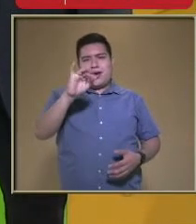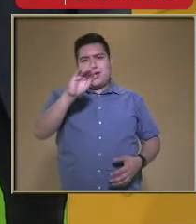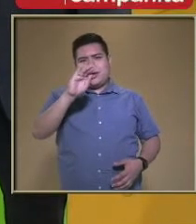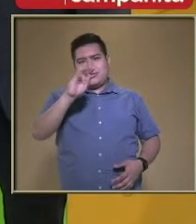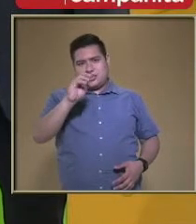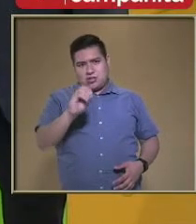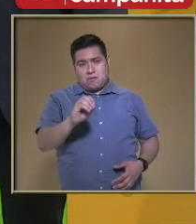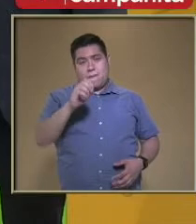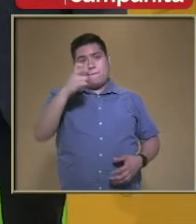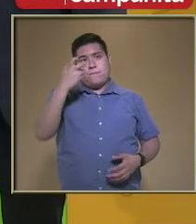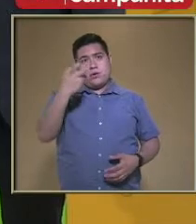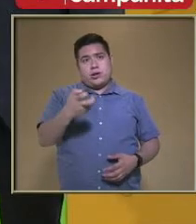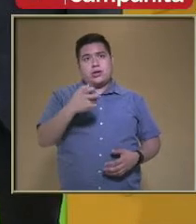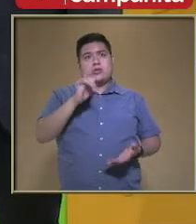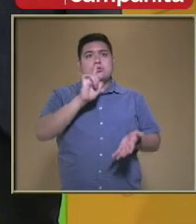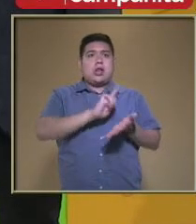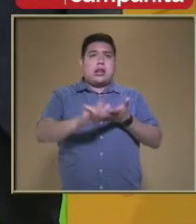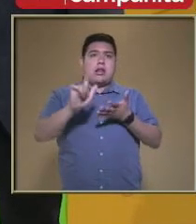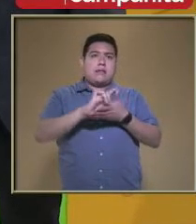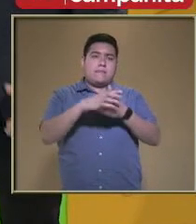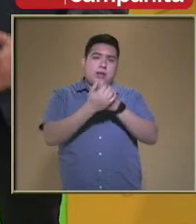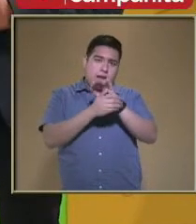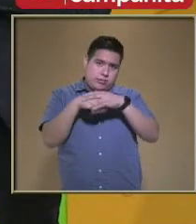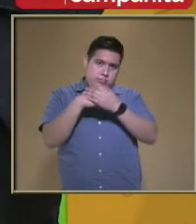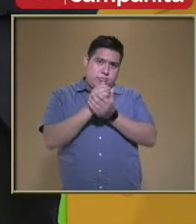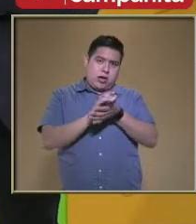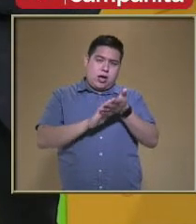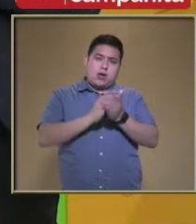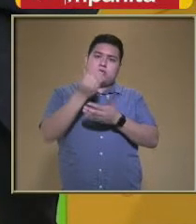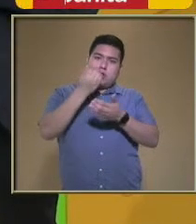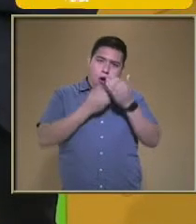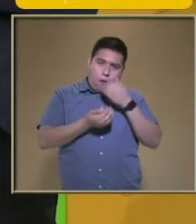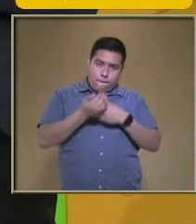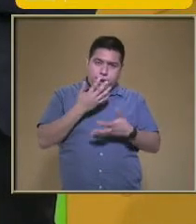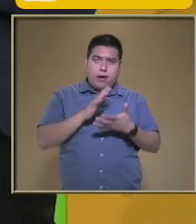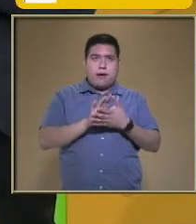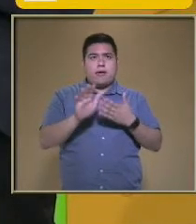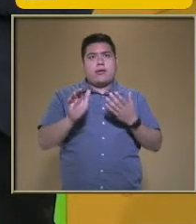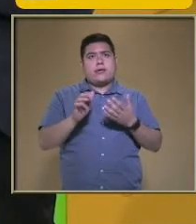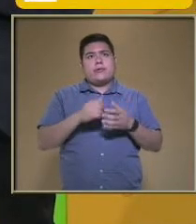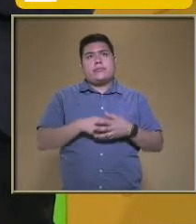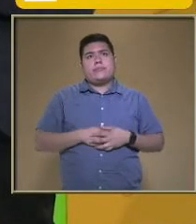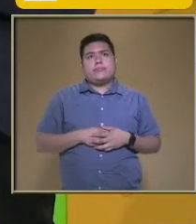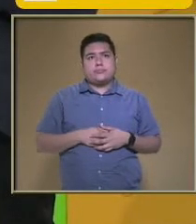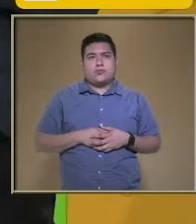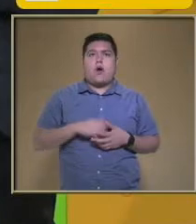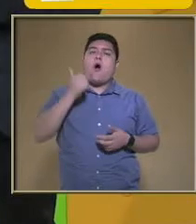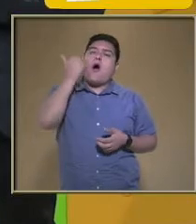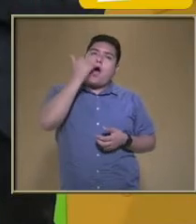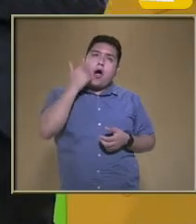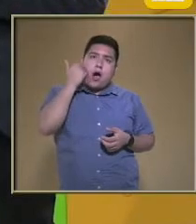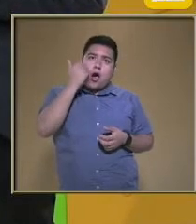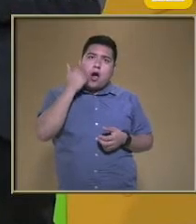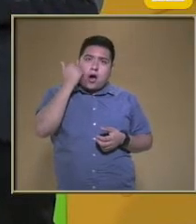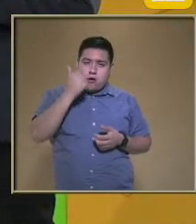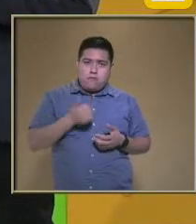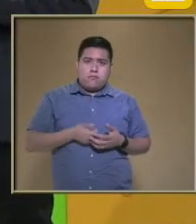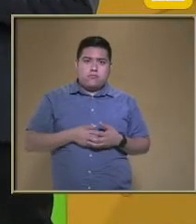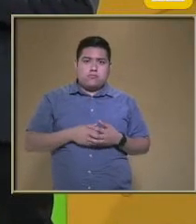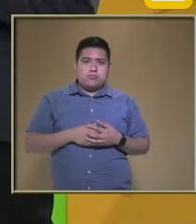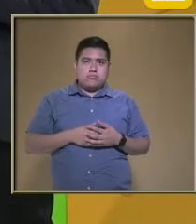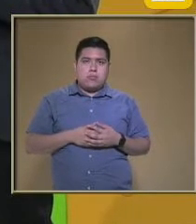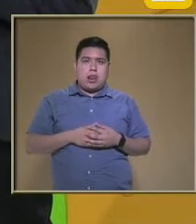De acearnos Las manos Ya mencionamos En otras clases La importancia De lavarnos Las manos Bien con jabón No dejarnos Las uñas largas